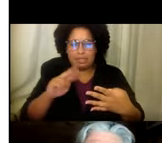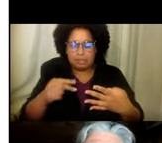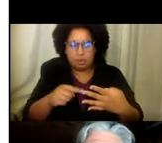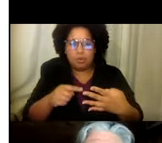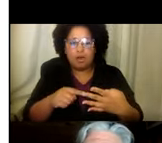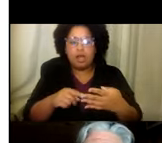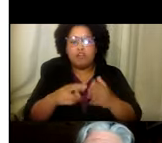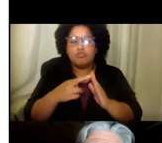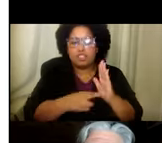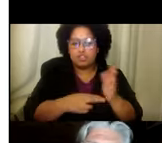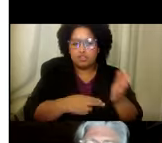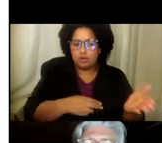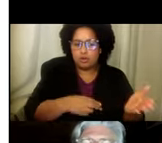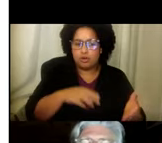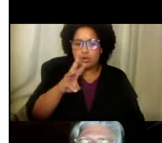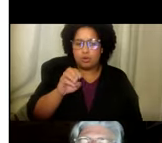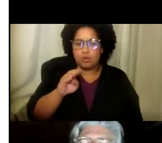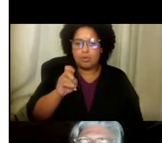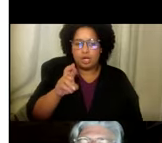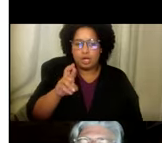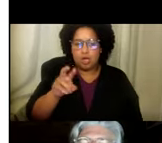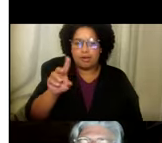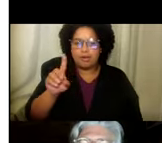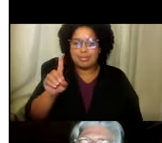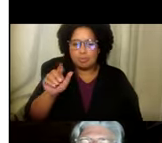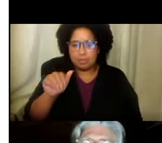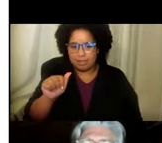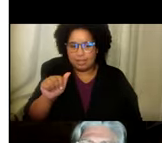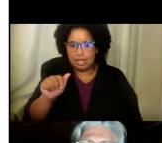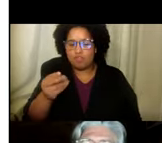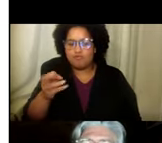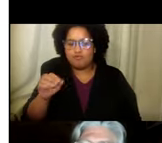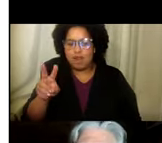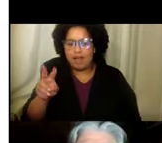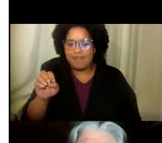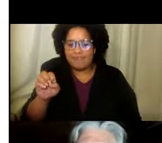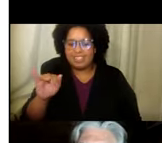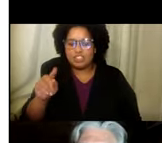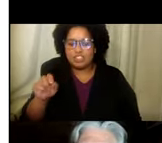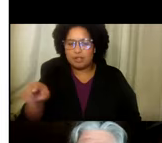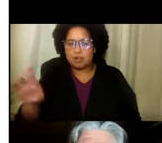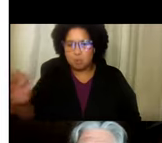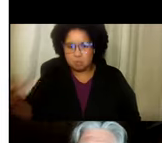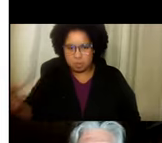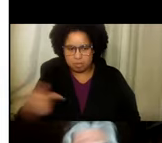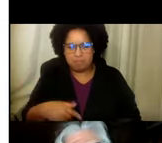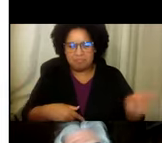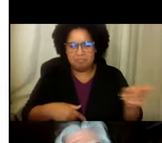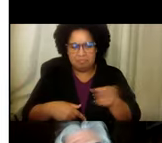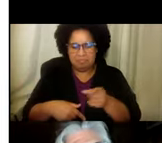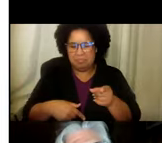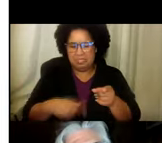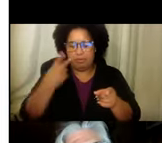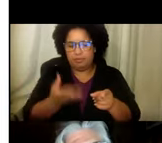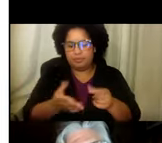Día. 8 de septiembre. Miércoles. De 3 a 4.15. Y pueden. Inscribirse a. Webinar. Punto. Disability. Thrive Initiative.